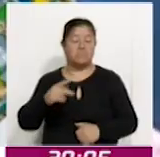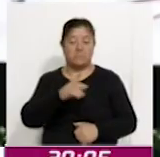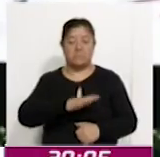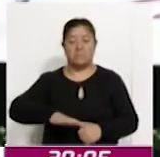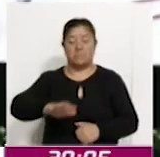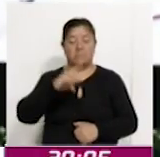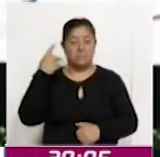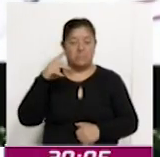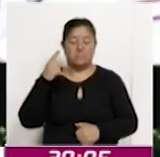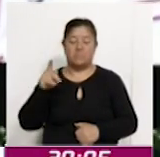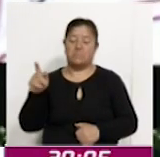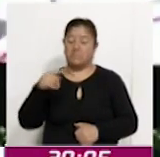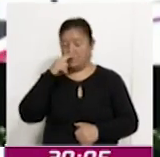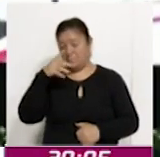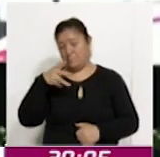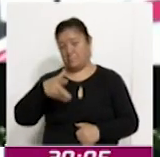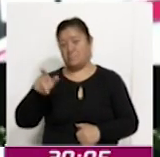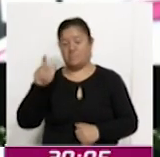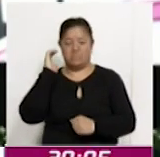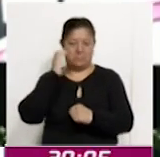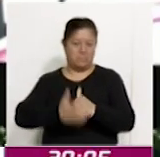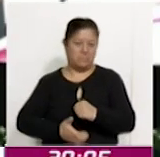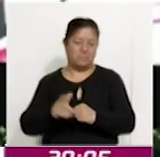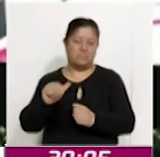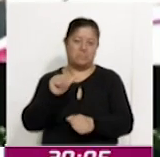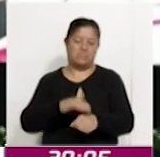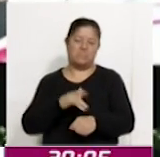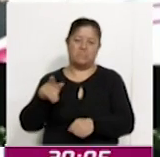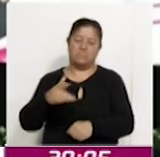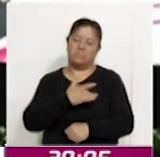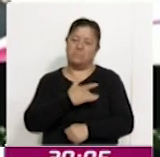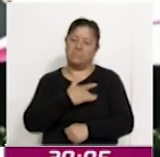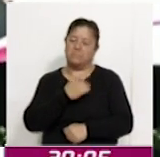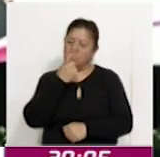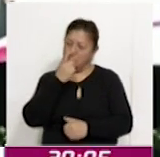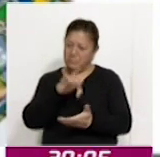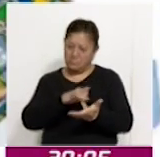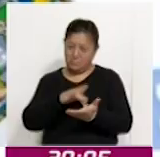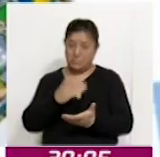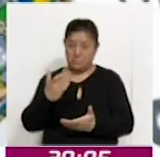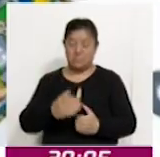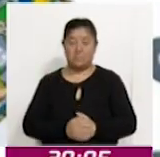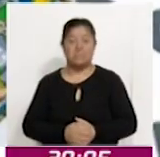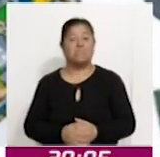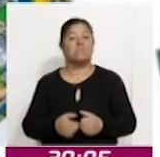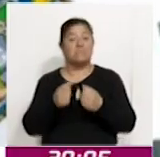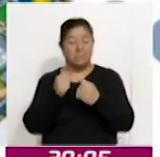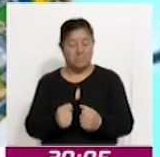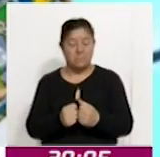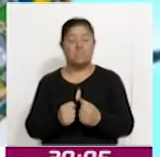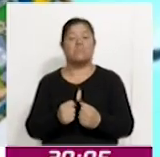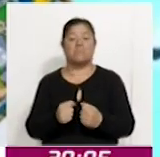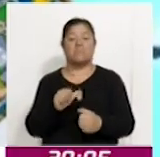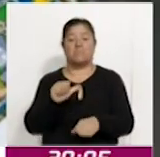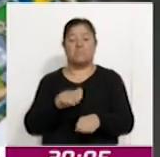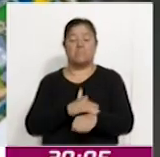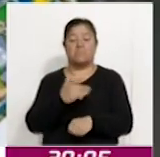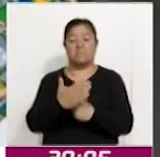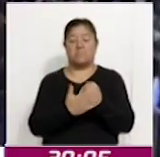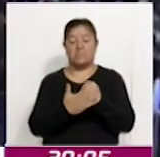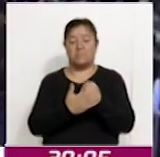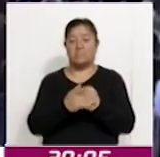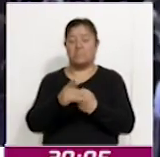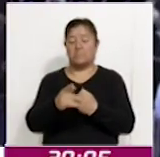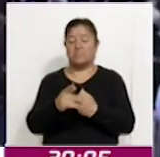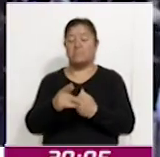por lo que concluye su administración con el corazón lleno de gratitud y con la seguridad de que la próxima administración seguirá construyendo sobre